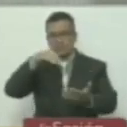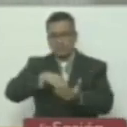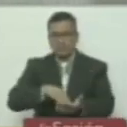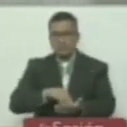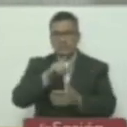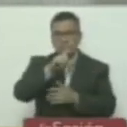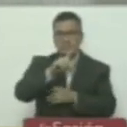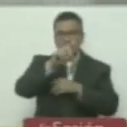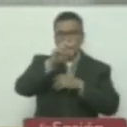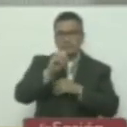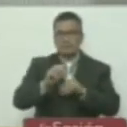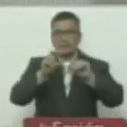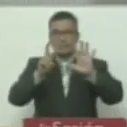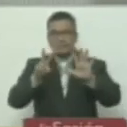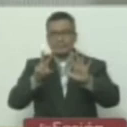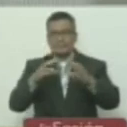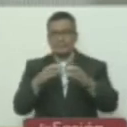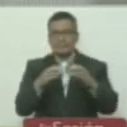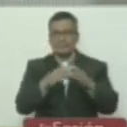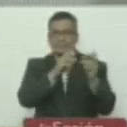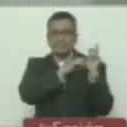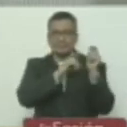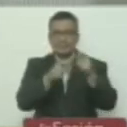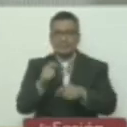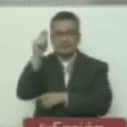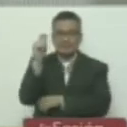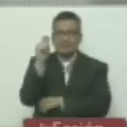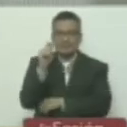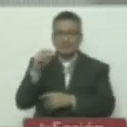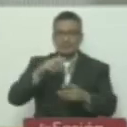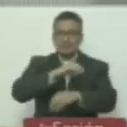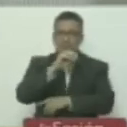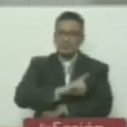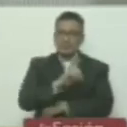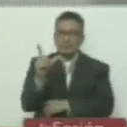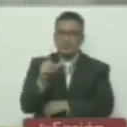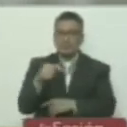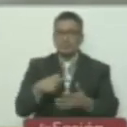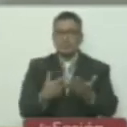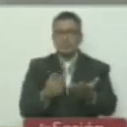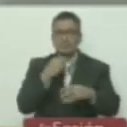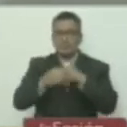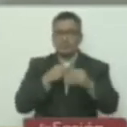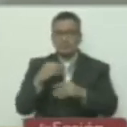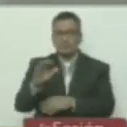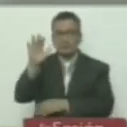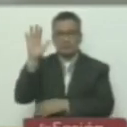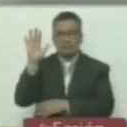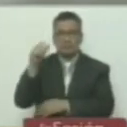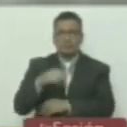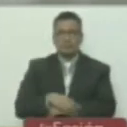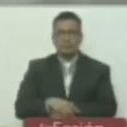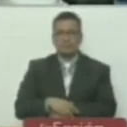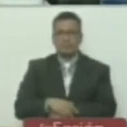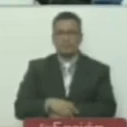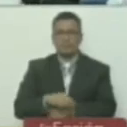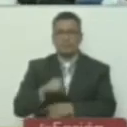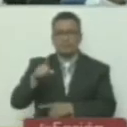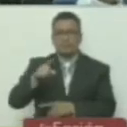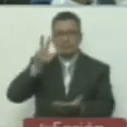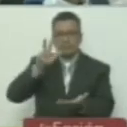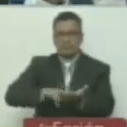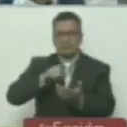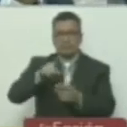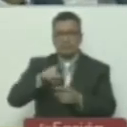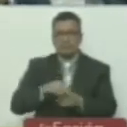.107, al cargo de diputada por el Estado Lara, sírvanse en manifestarlo con la señal de costumbre. Queda